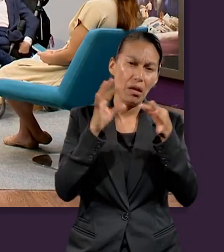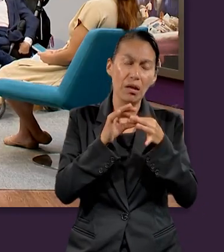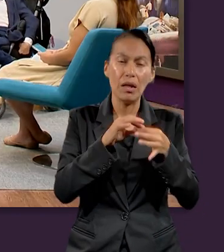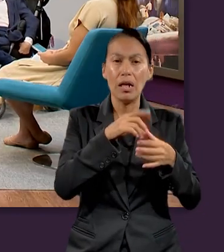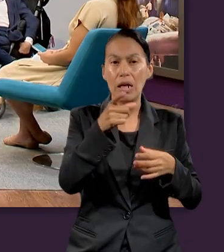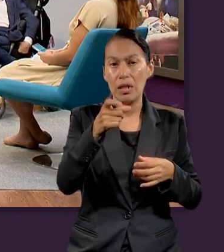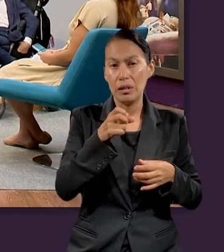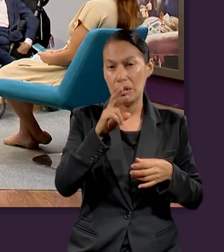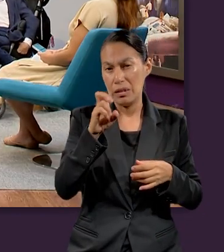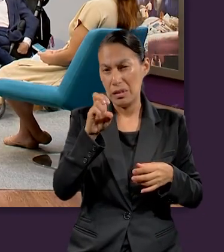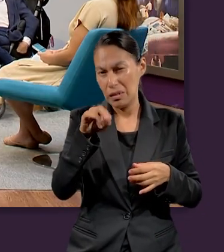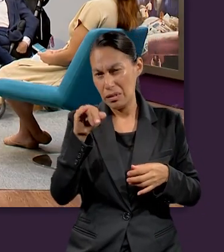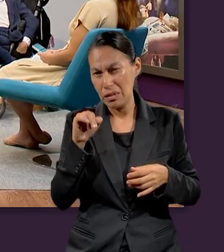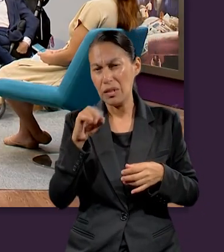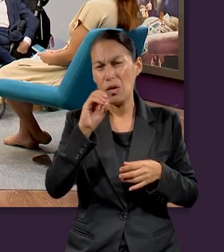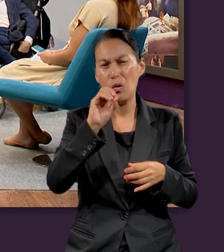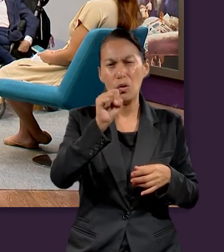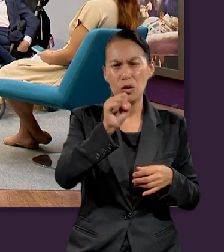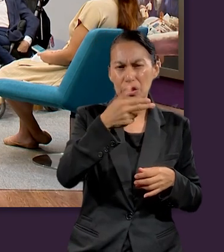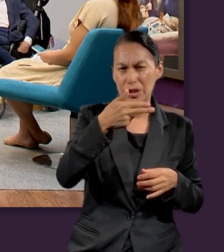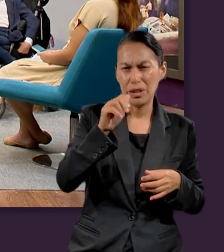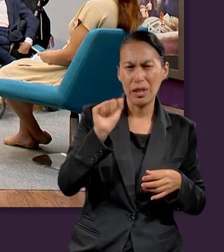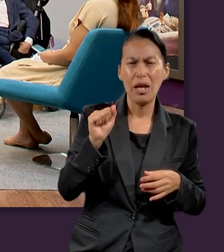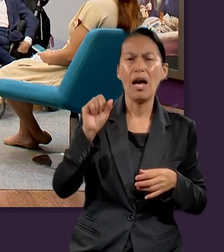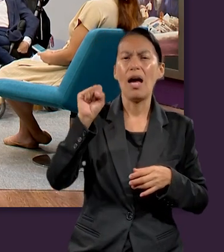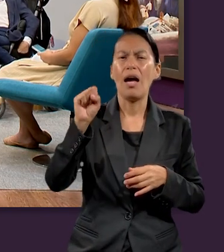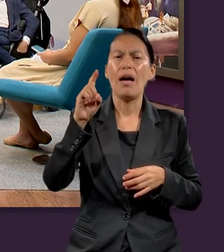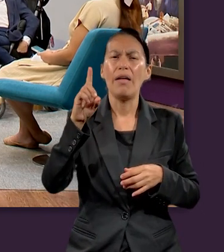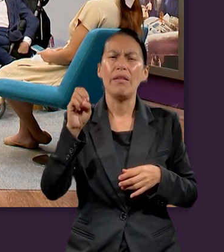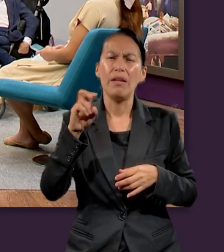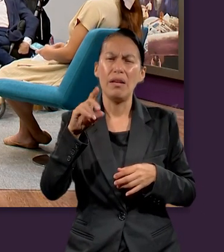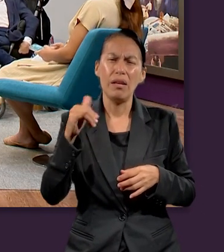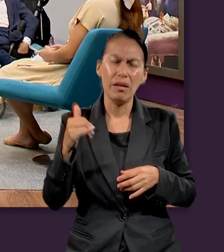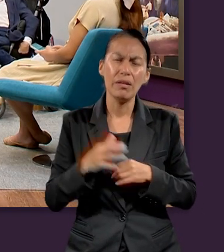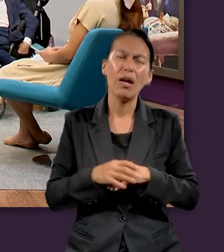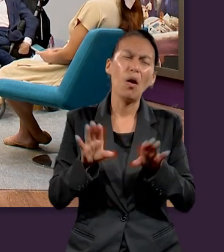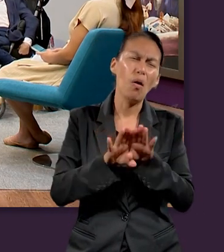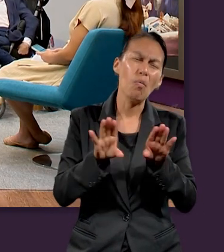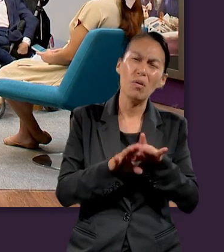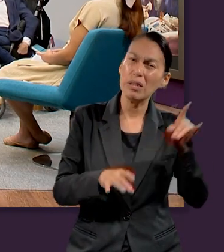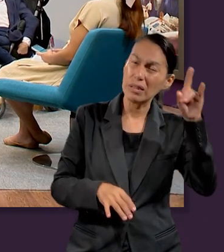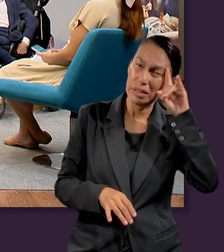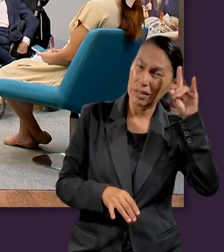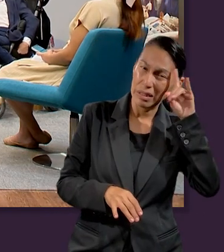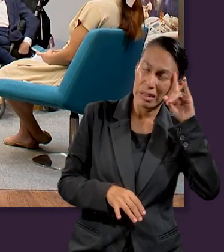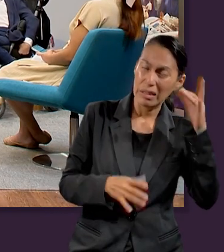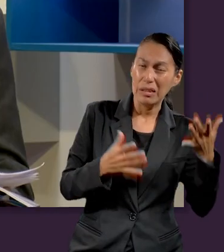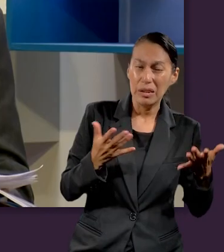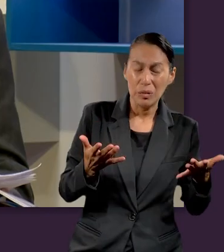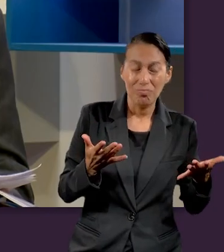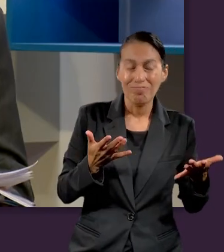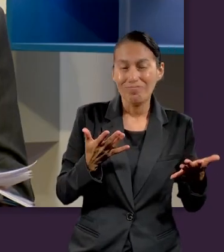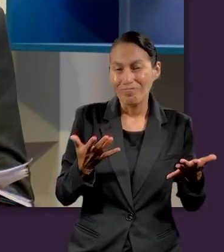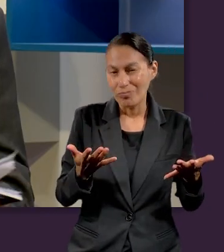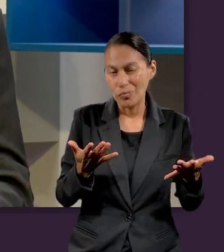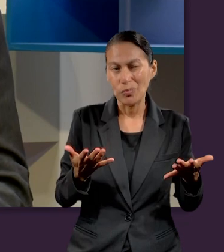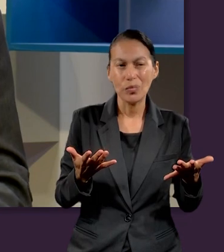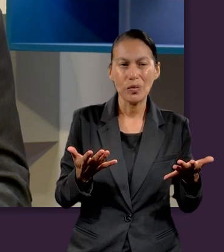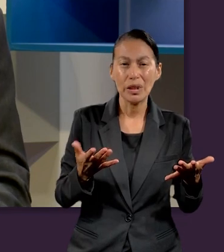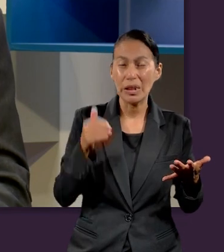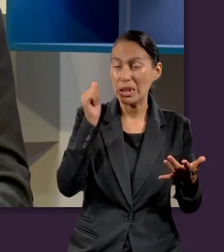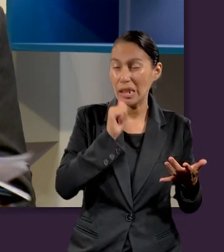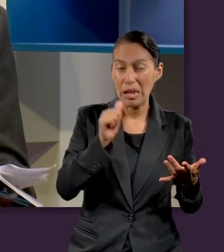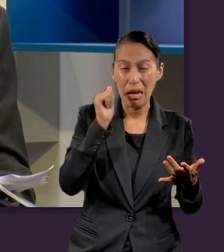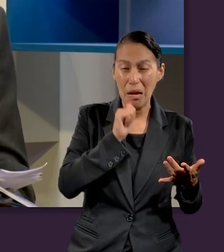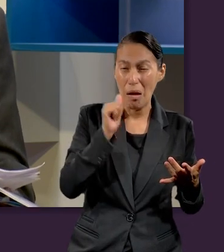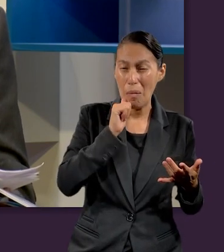a Sharen y a Adelie, pues cómo el enemigo, cómo Satanás, por decirlo directamente,